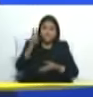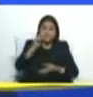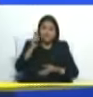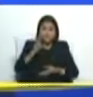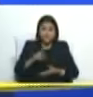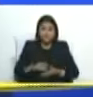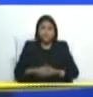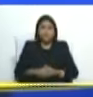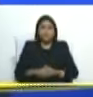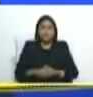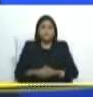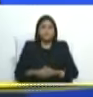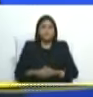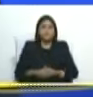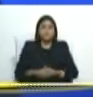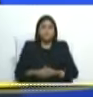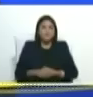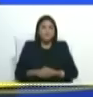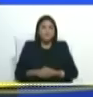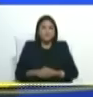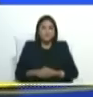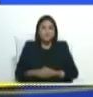con todas las lecciones